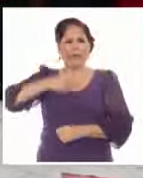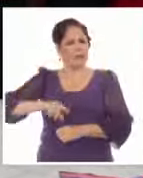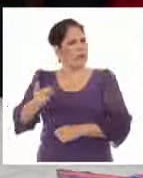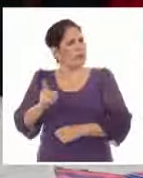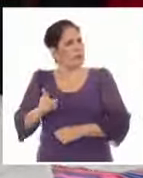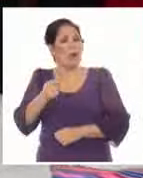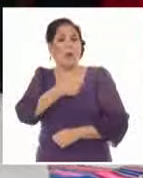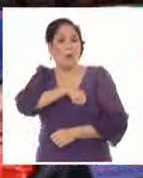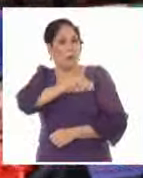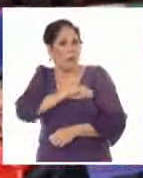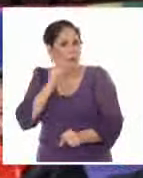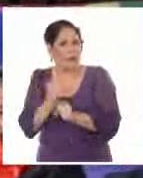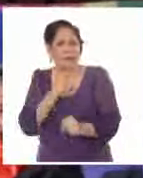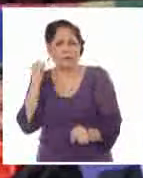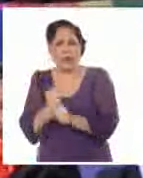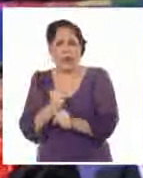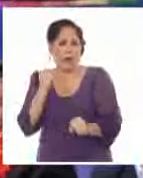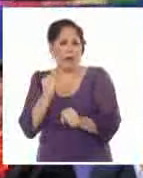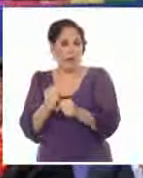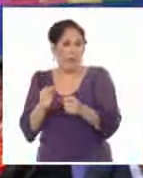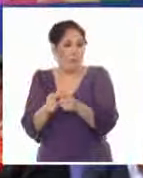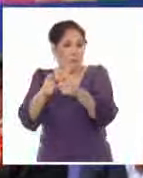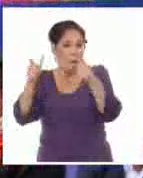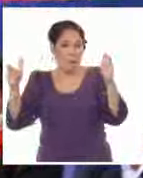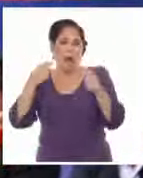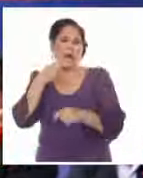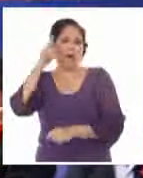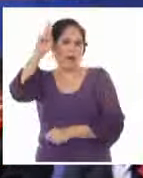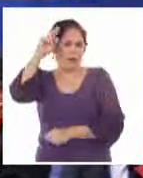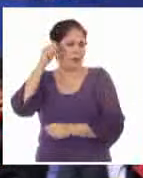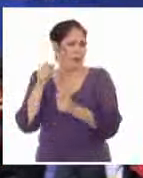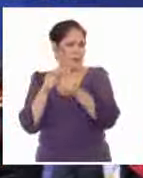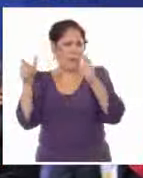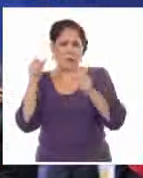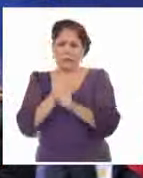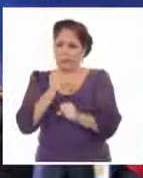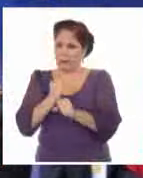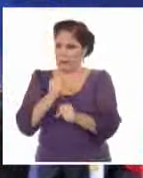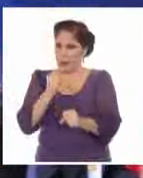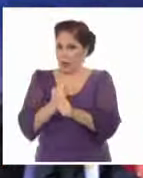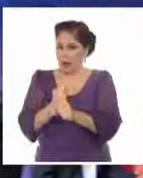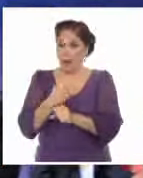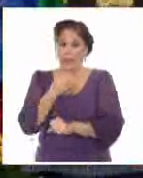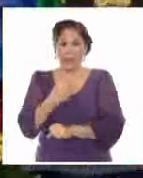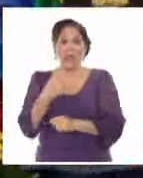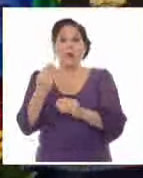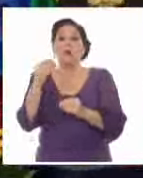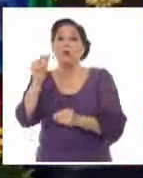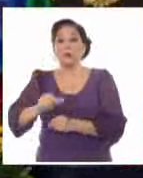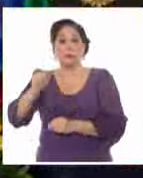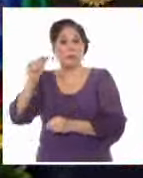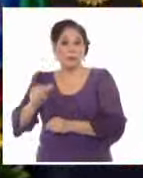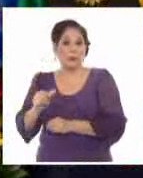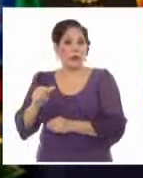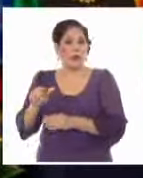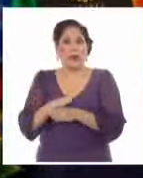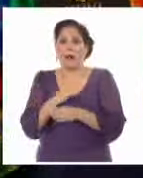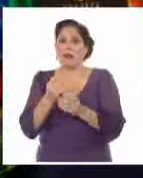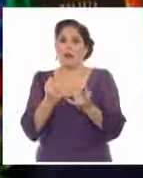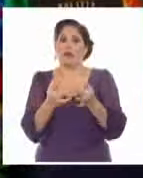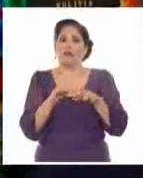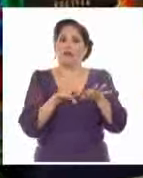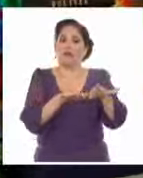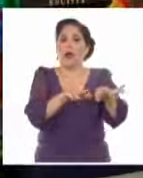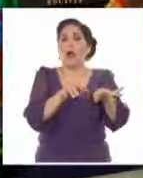del pueblo trabajador de la inmensa mayoría del país. Según informó Telesur, miles de personas de organizaciones sociales desfilaron en la Plaza